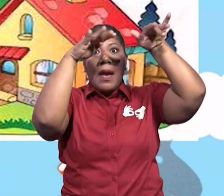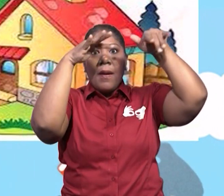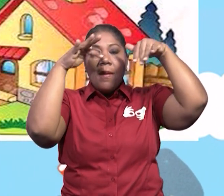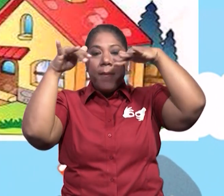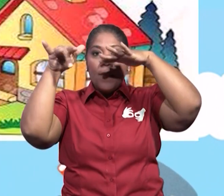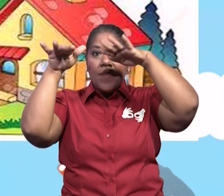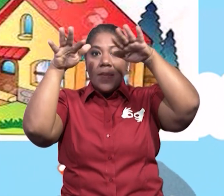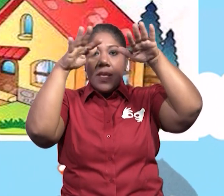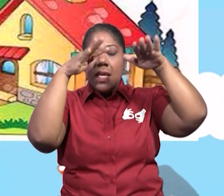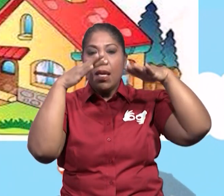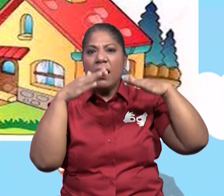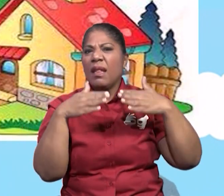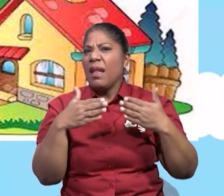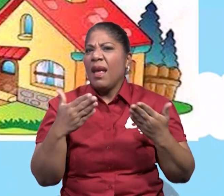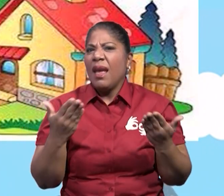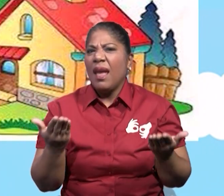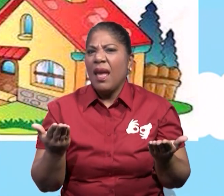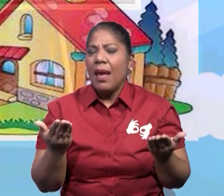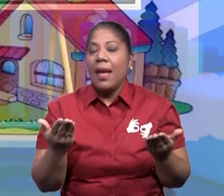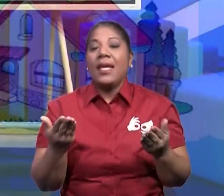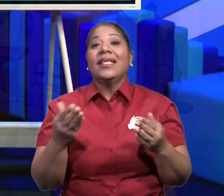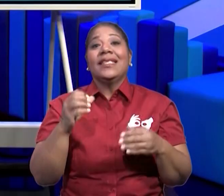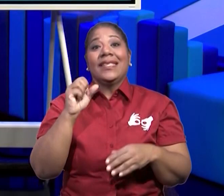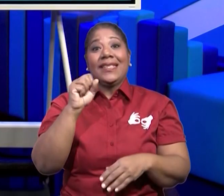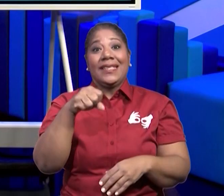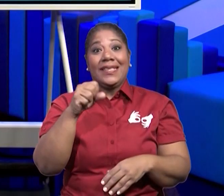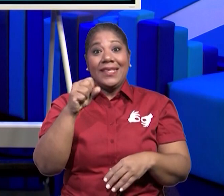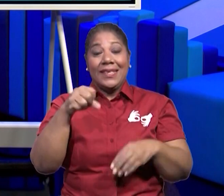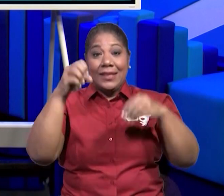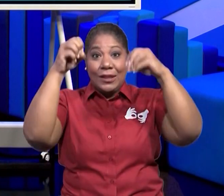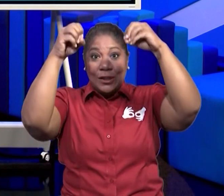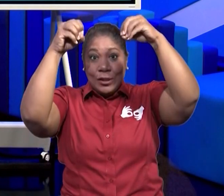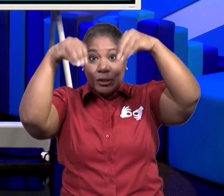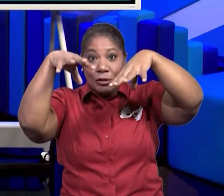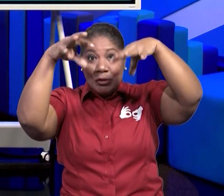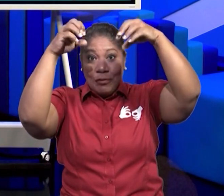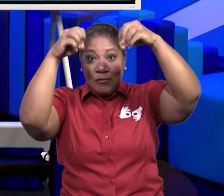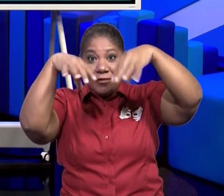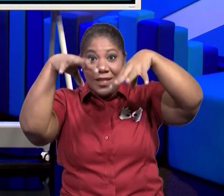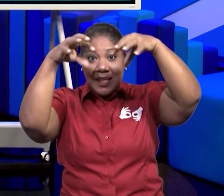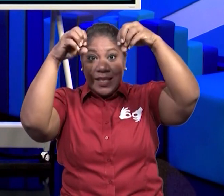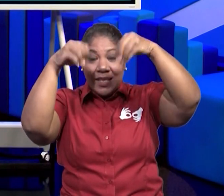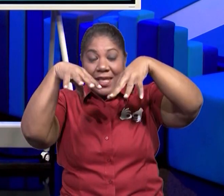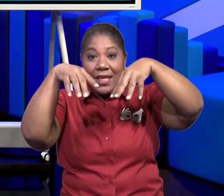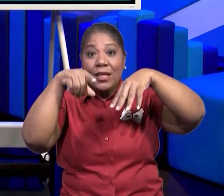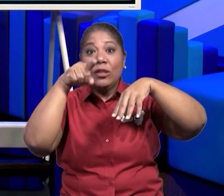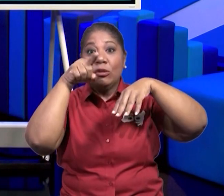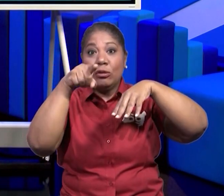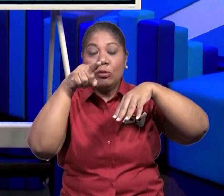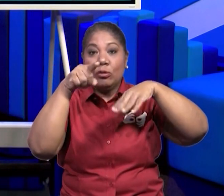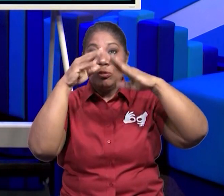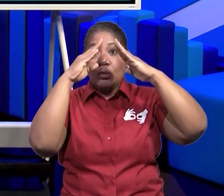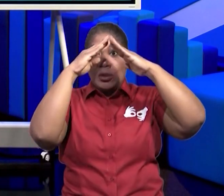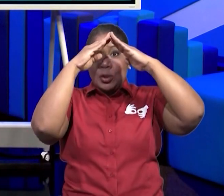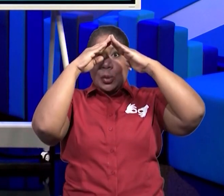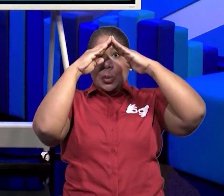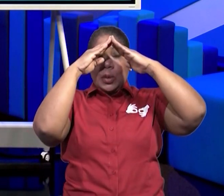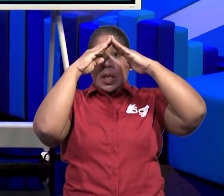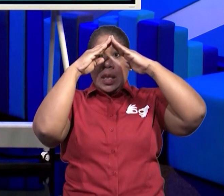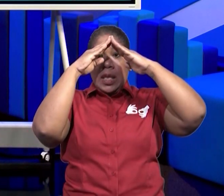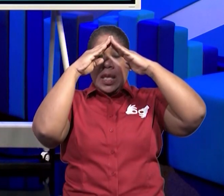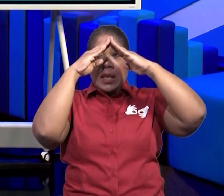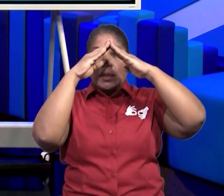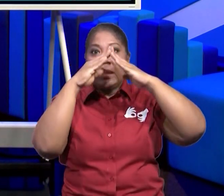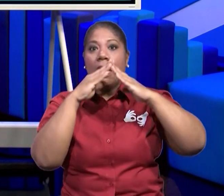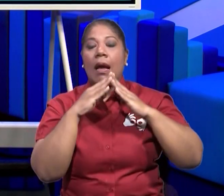del tiempo, maestra Teresita? Bueno, que si está lloviendo, nosotros si estamos dentro de nuestra casa,